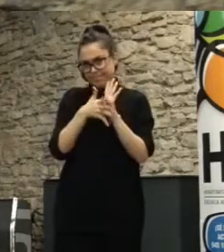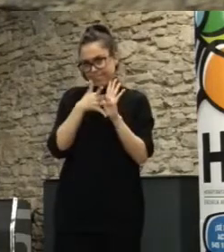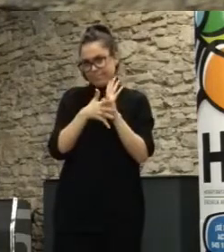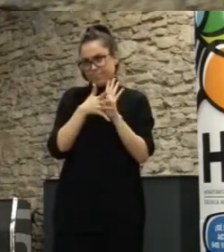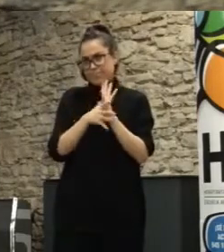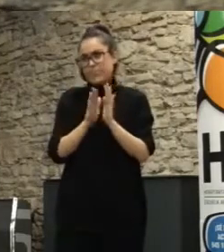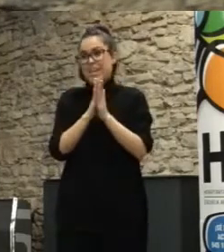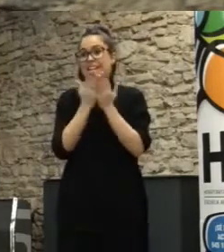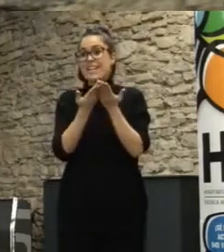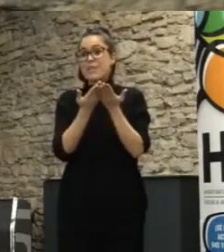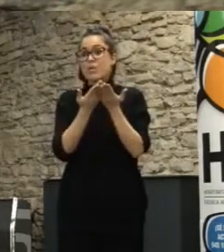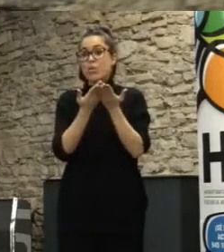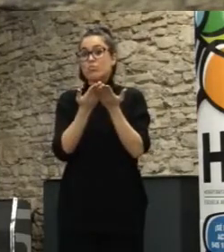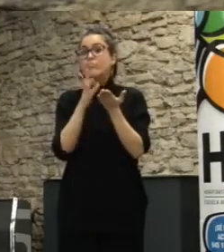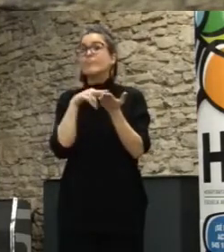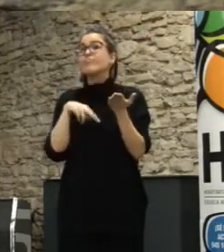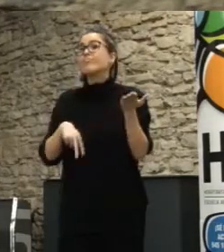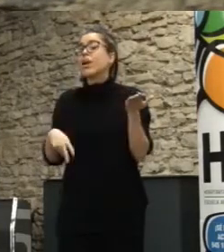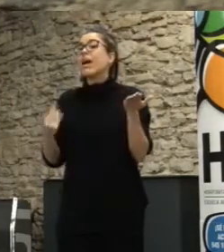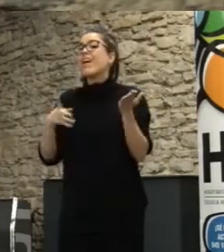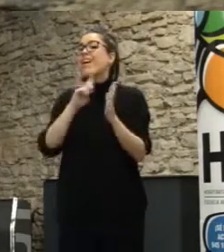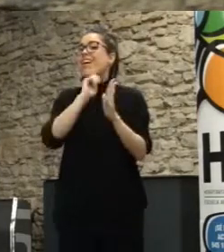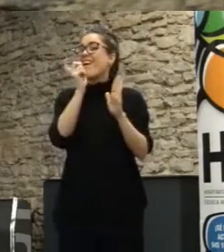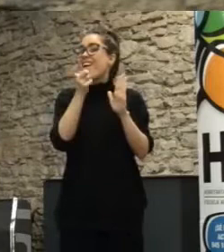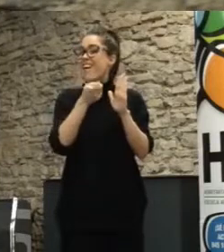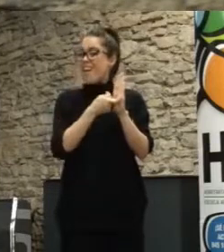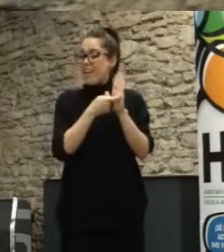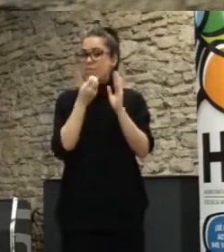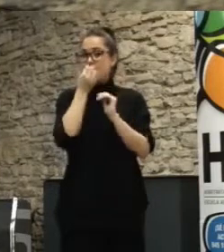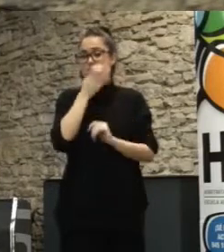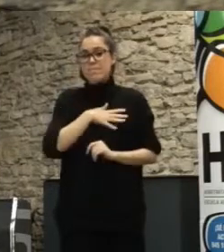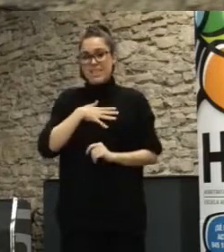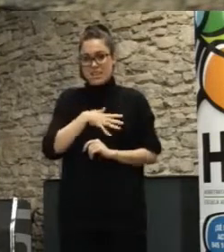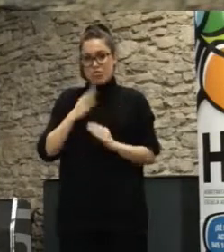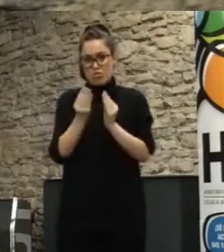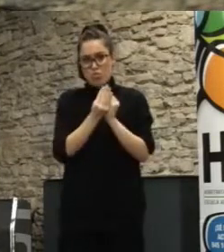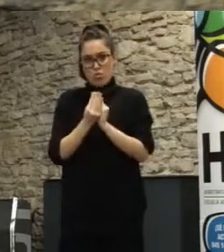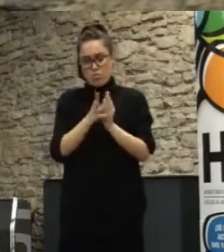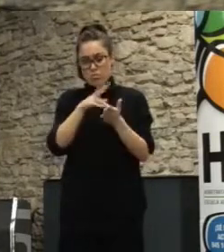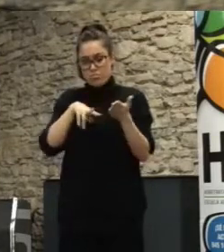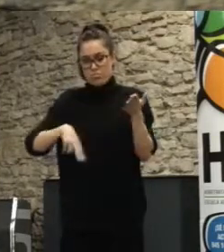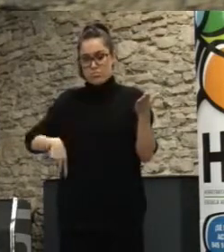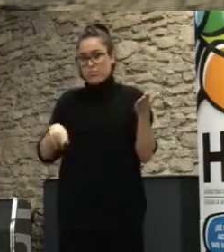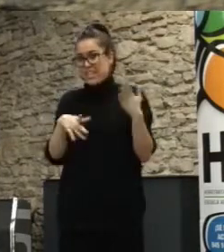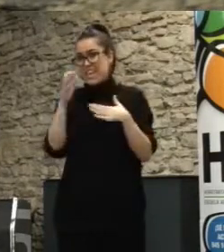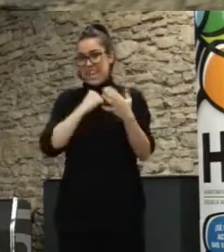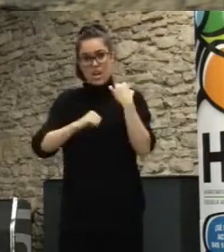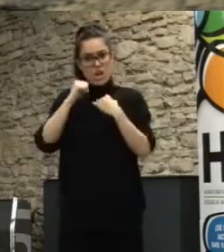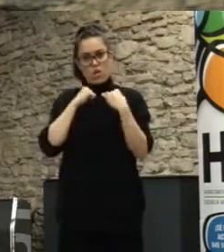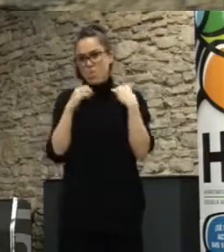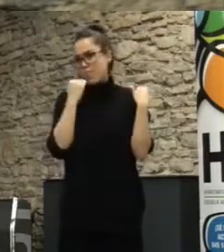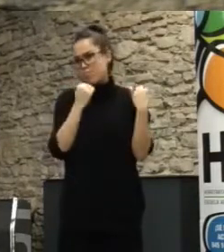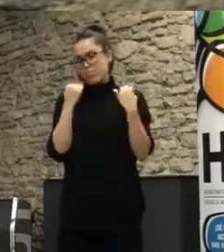leerse es el gobierno de los bienes comunes gobierno de comos de Elinor Ostrom premio Nobel de economía es el gran